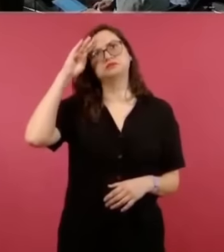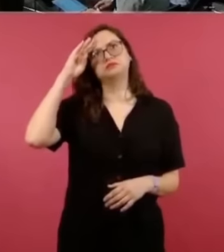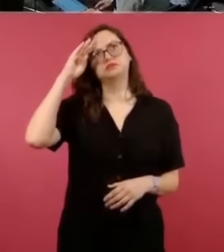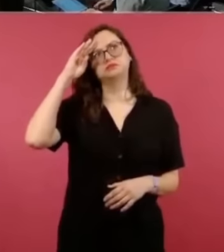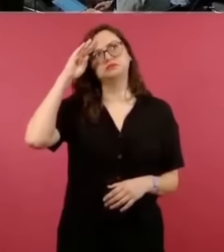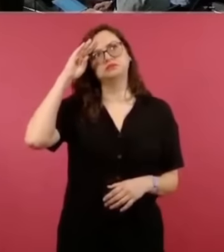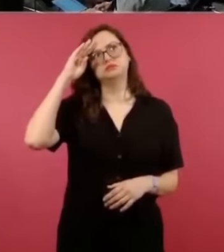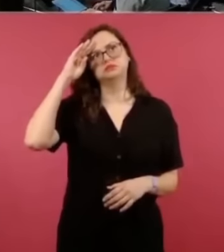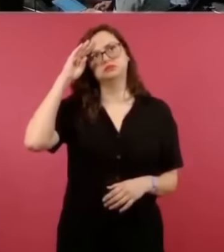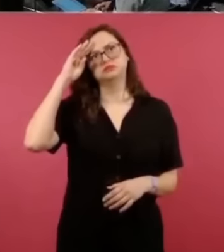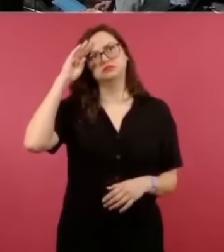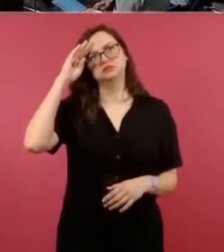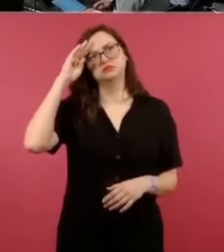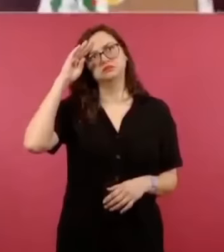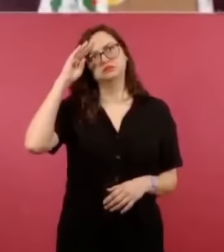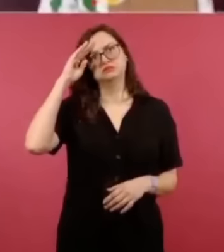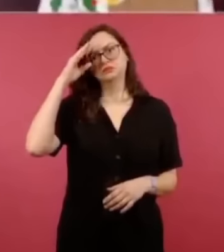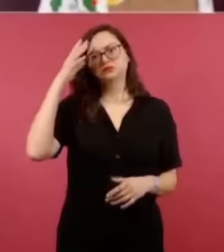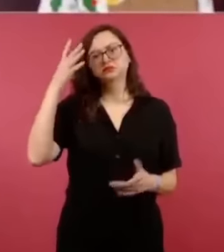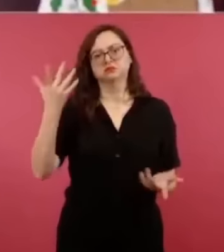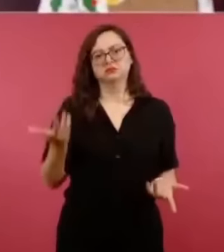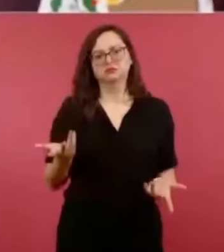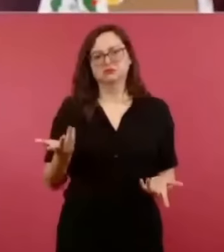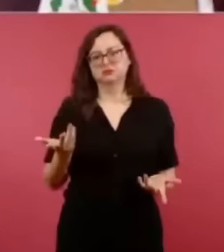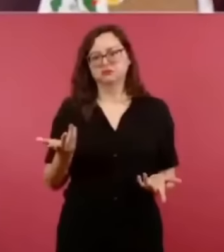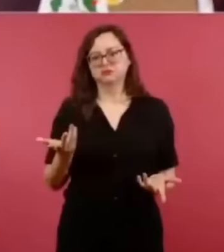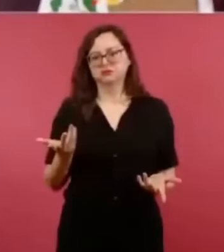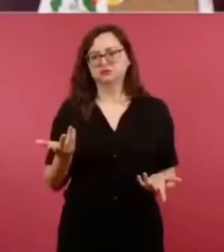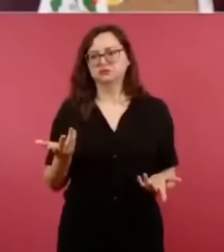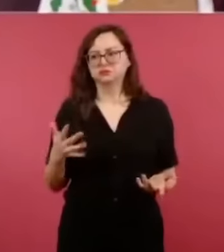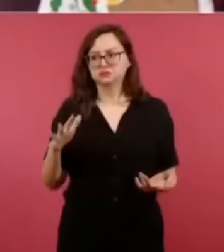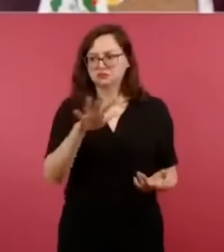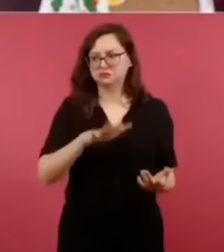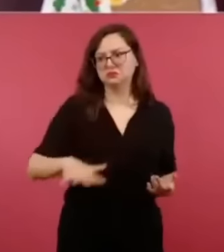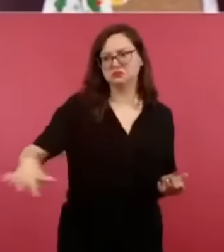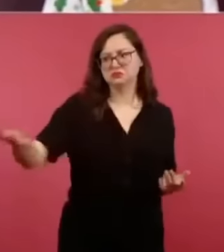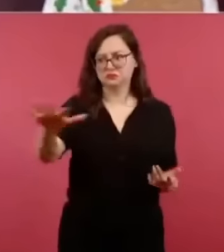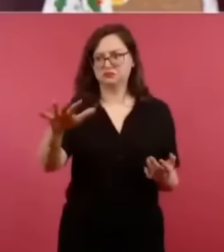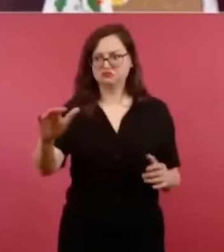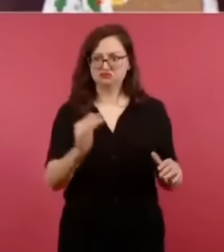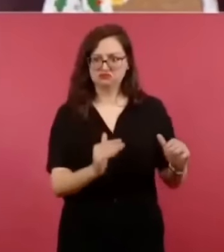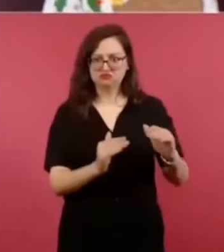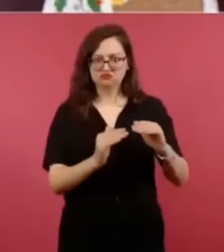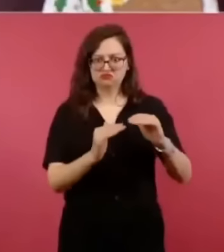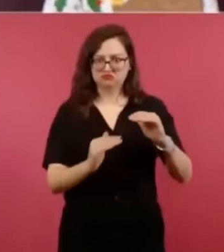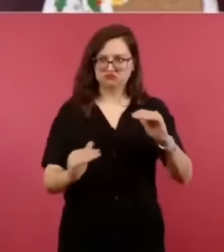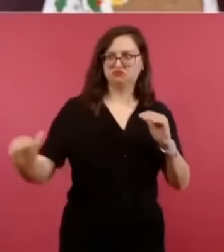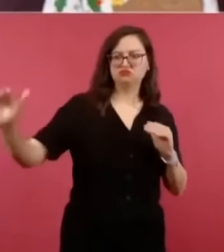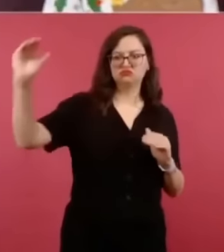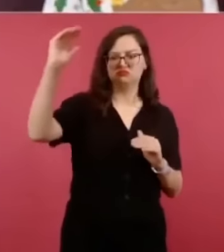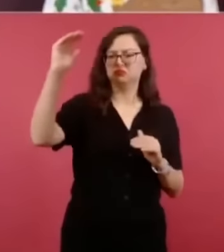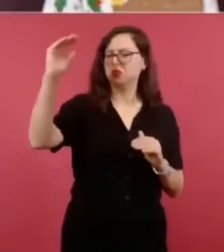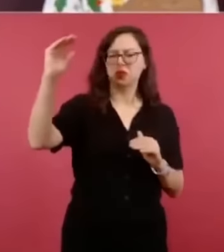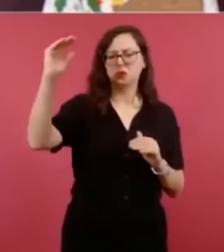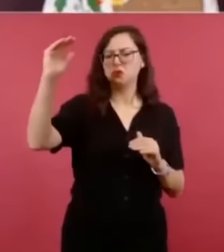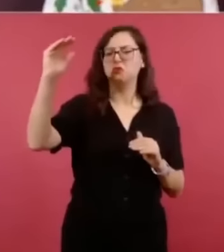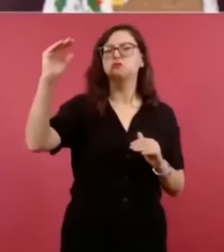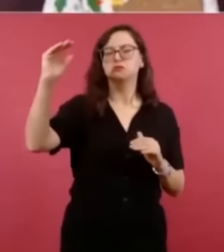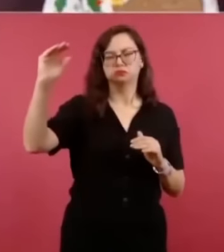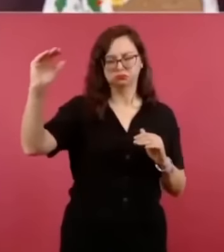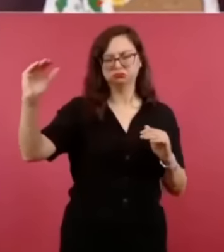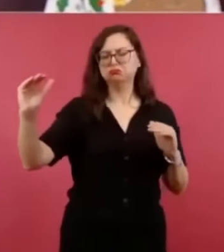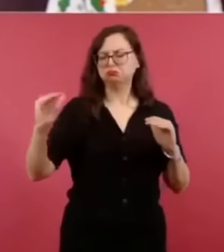poner, si no por encima, al mismo nivel lo público